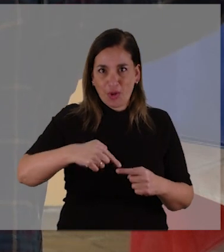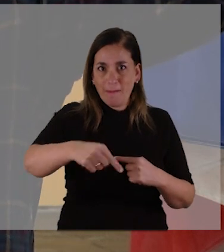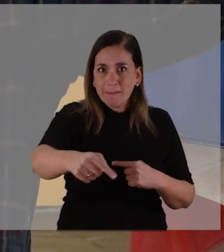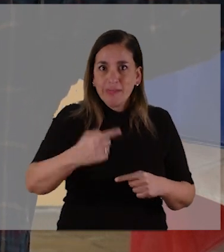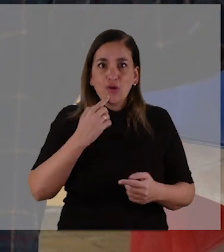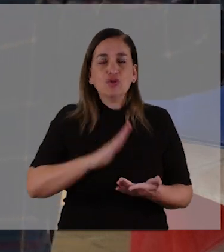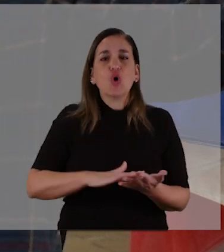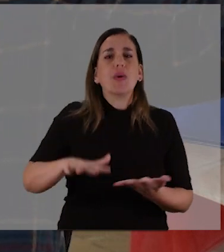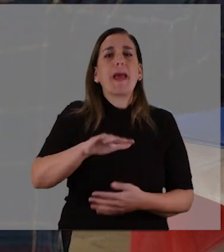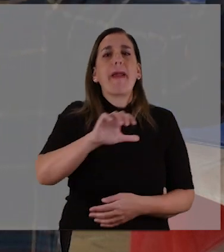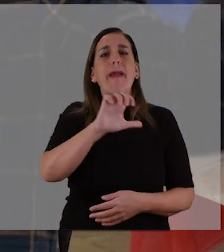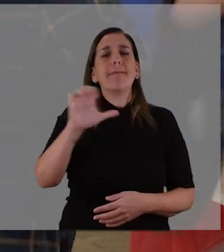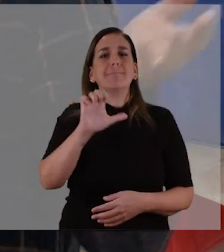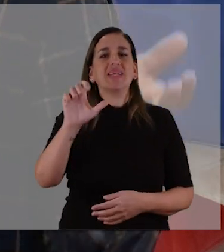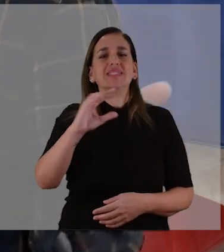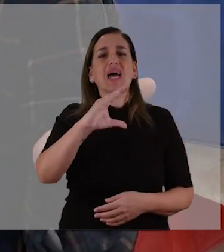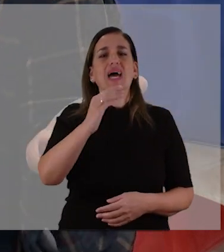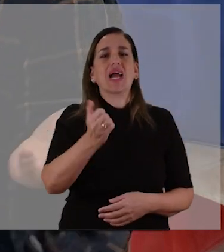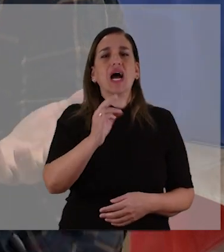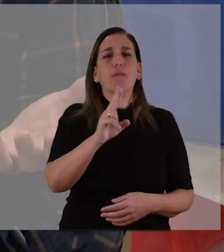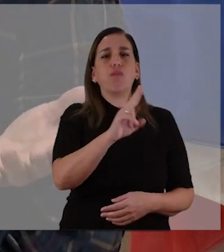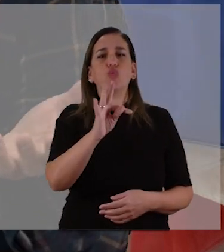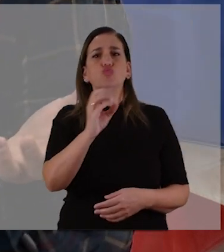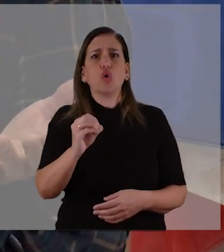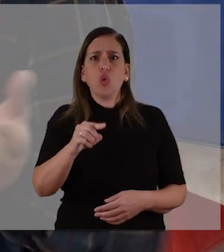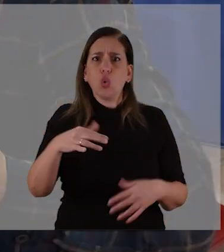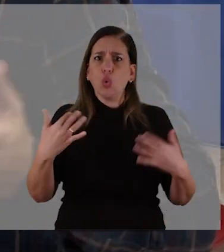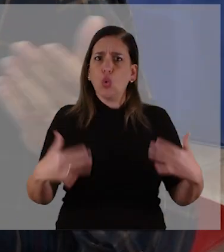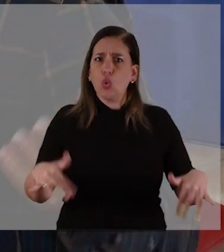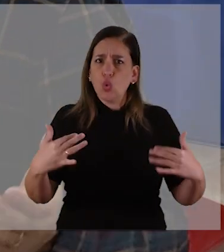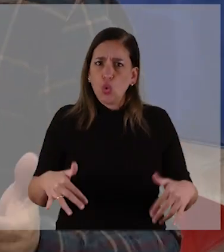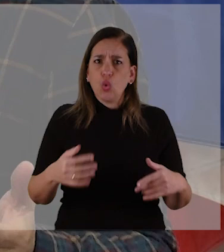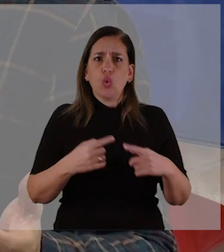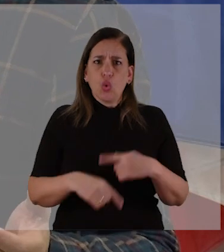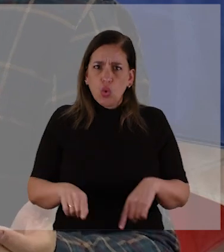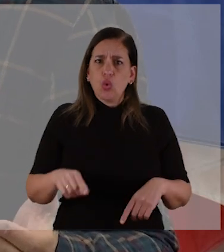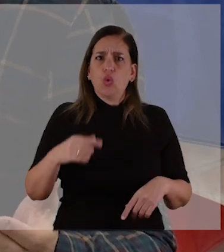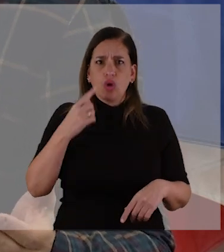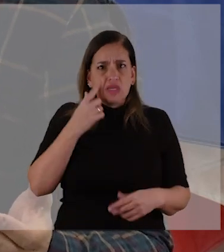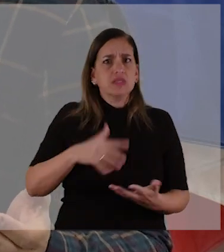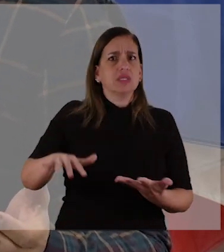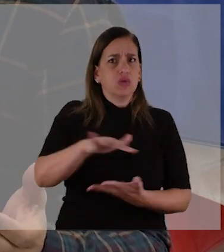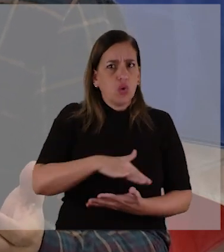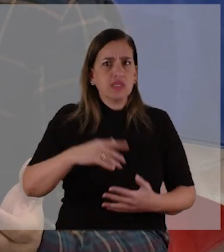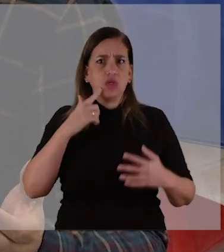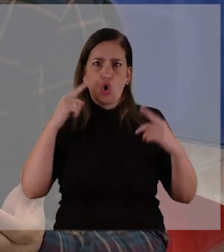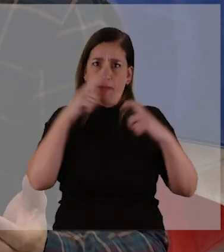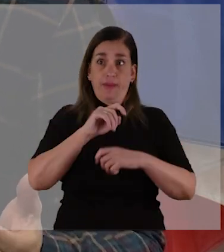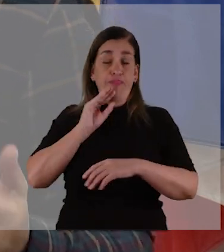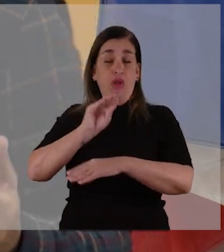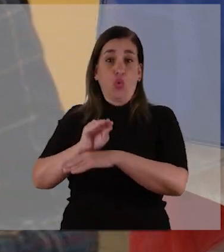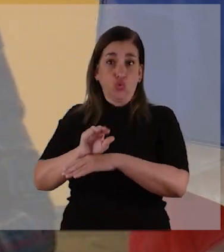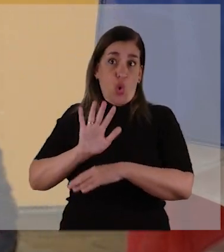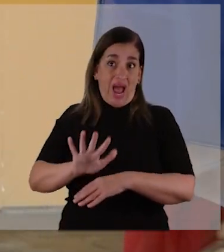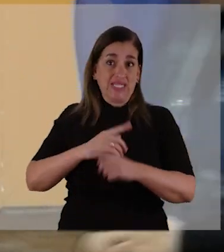kilómetros de acá, pero el episodio de Caputo fue un episodio muy fuerte en la